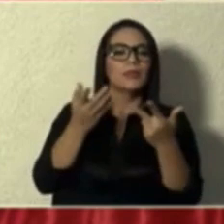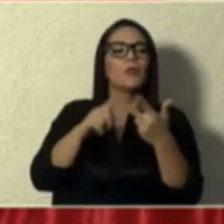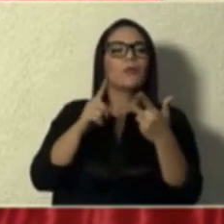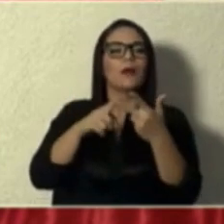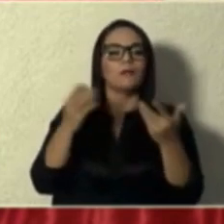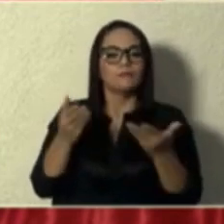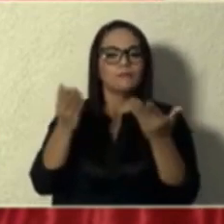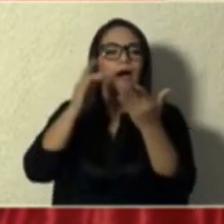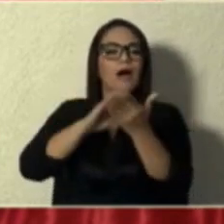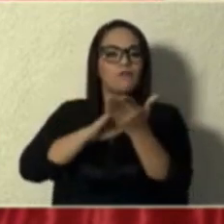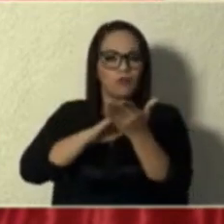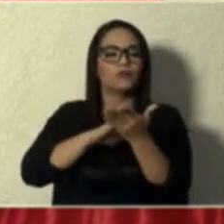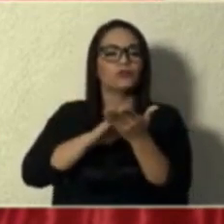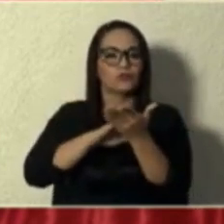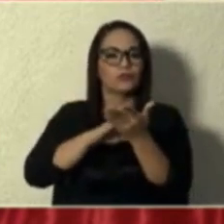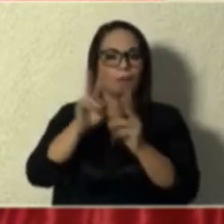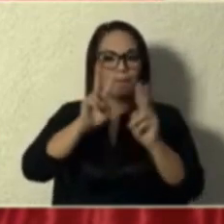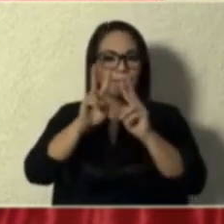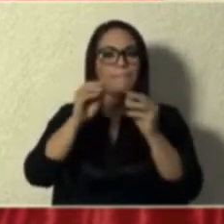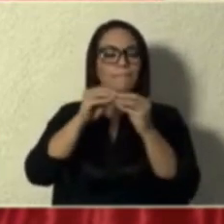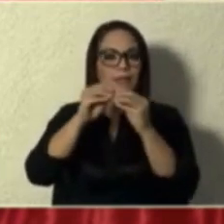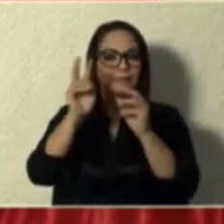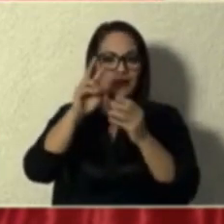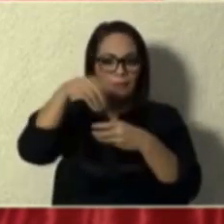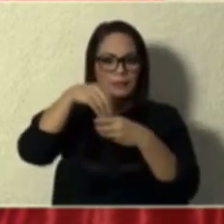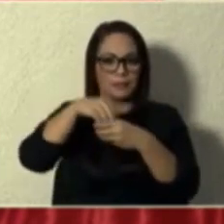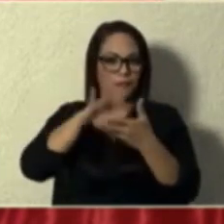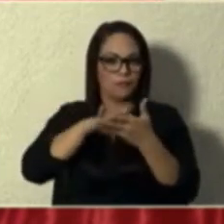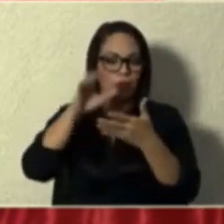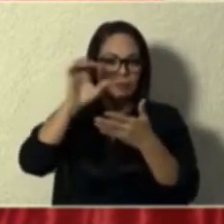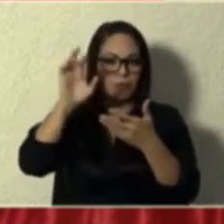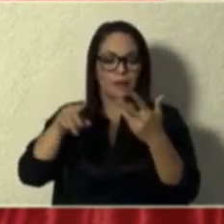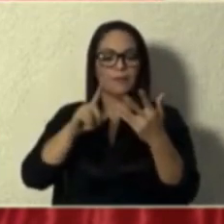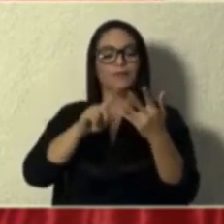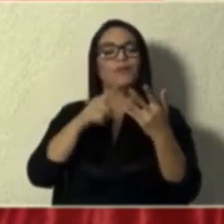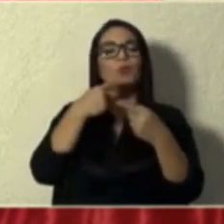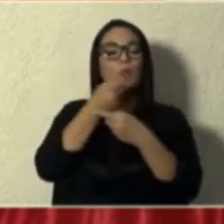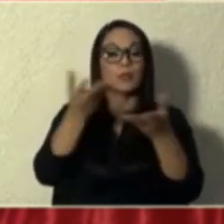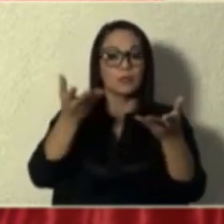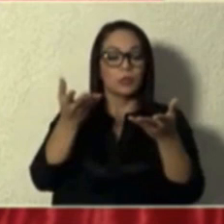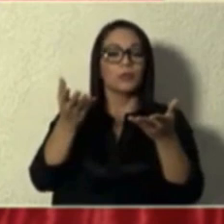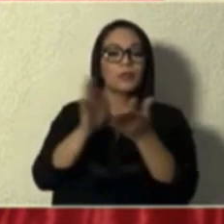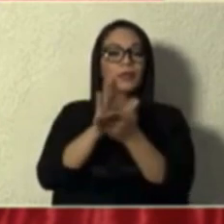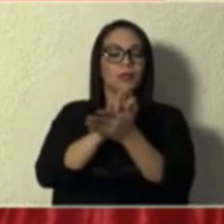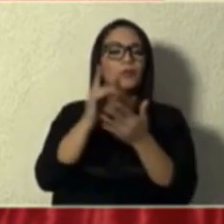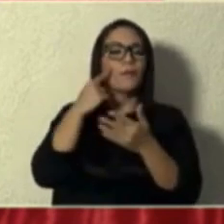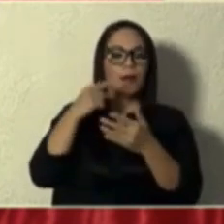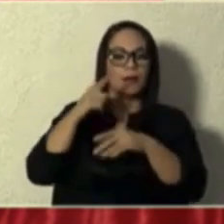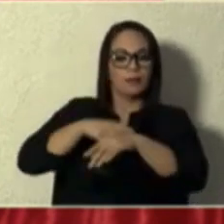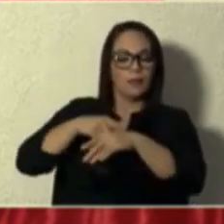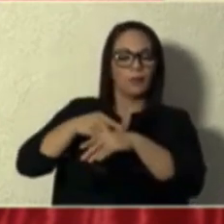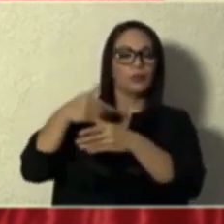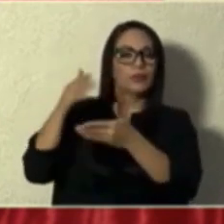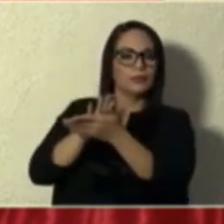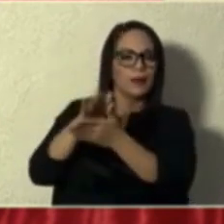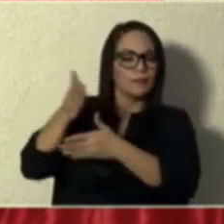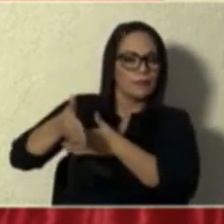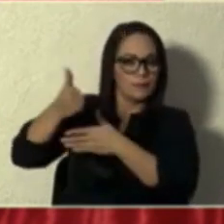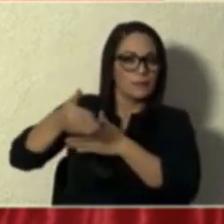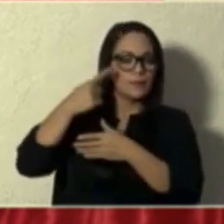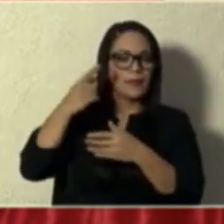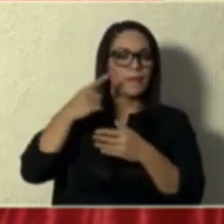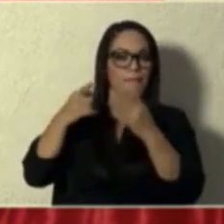del arroz en Costa Rica. Promulgación de decretos para disminución de tiempos de tramitología para